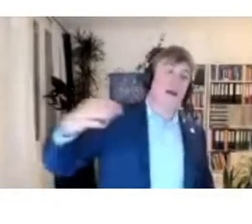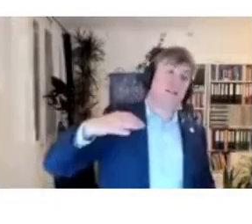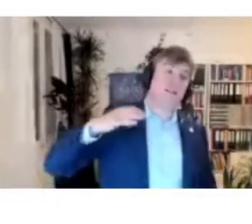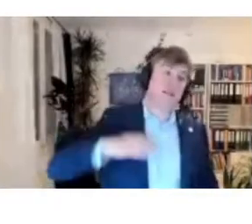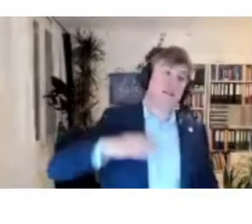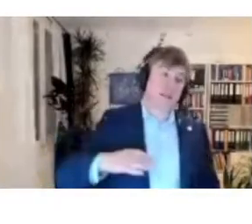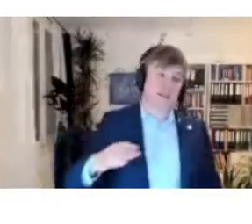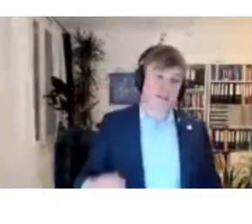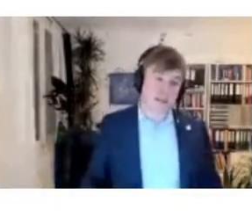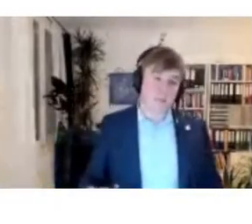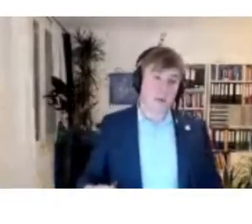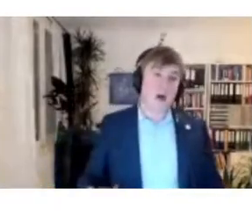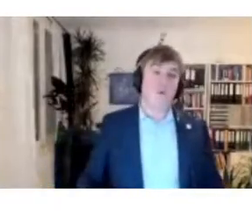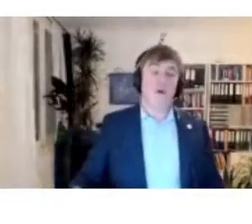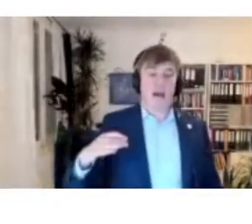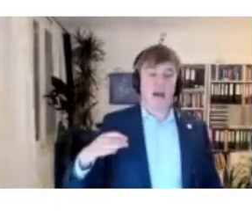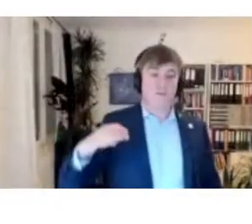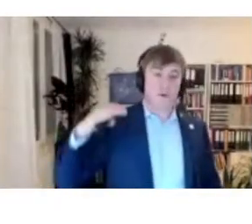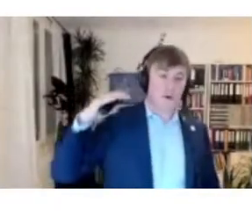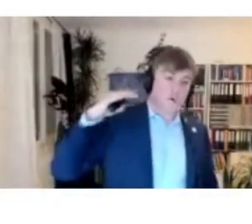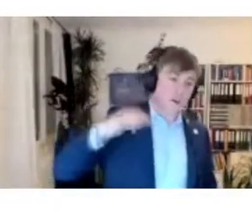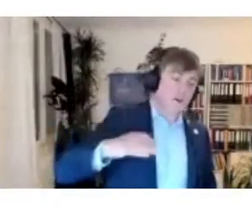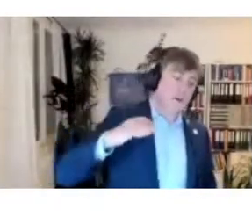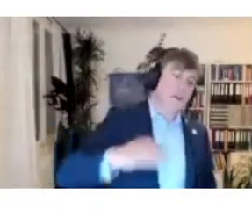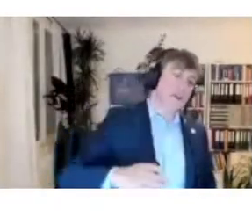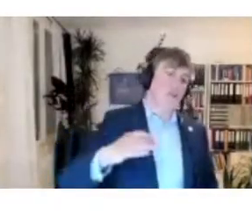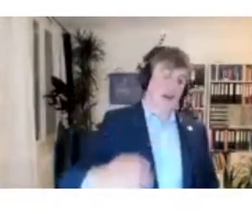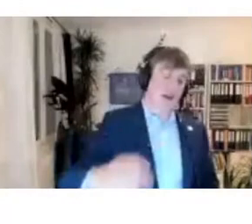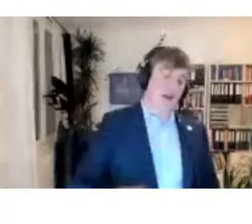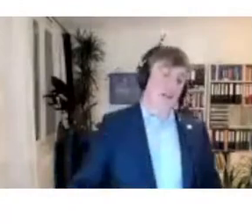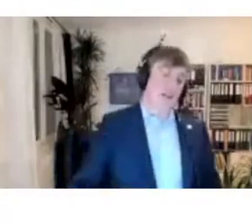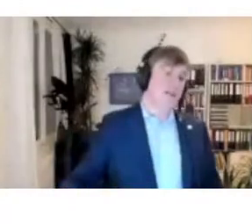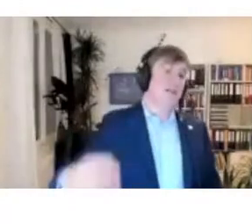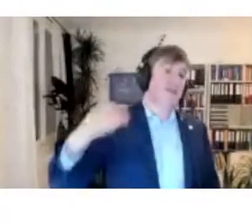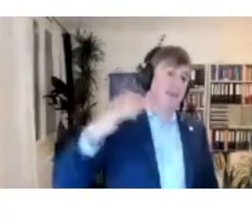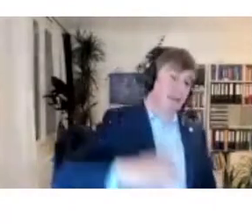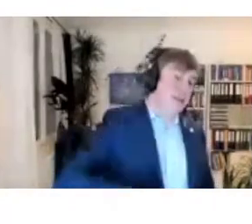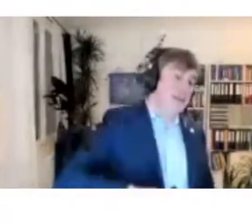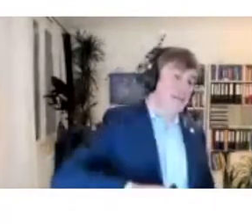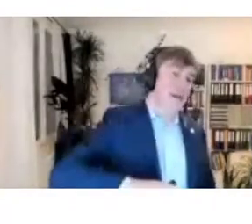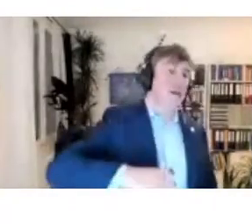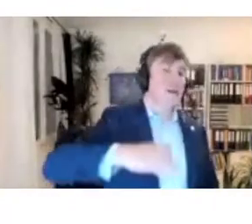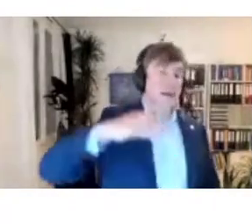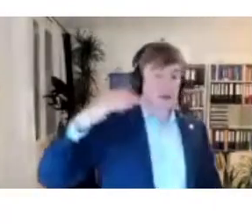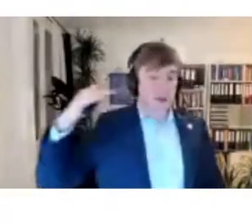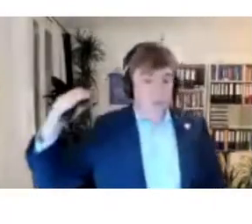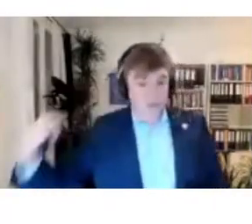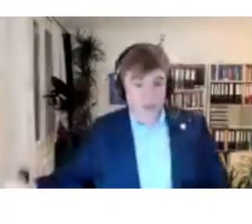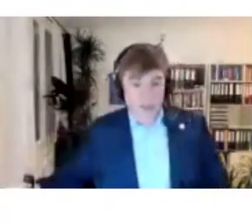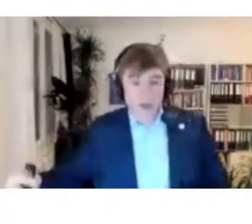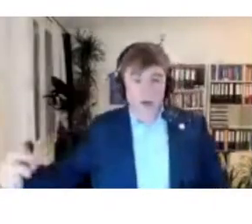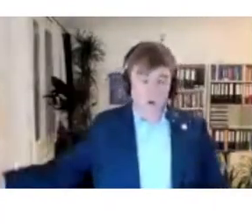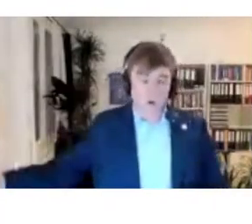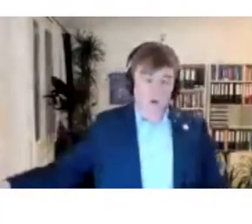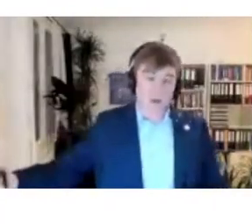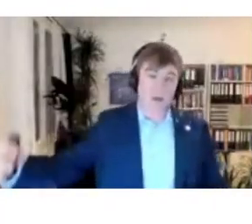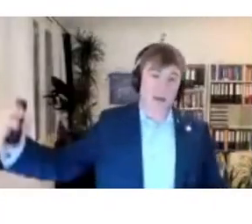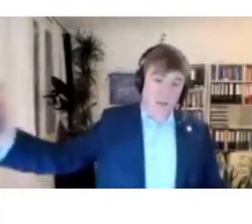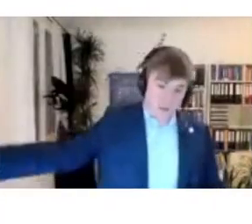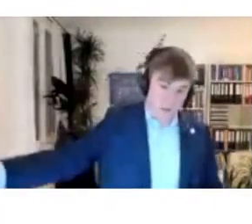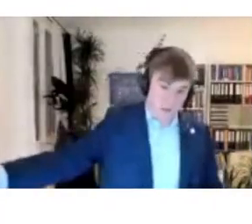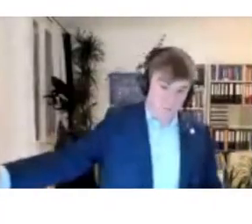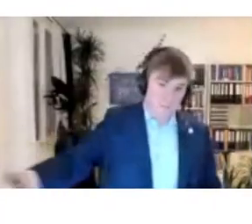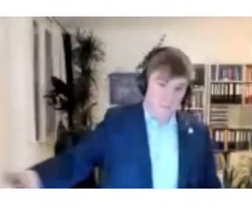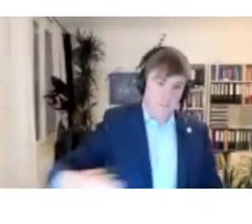while prices stayed the same. We have observed this effect in the Netherlands, the country of Slovenia, Austria